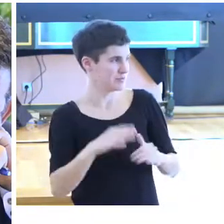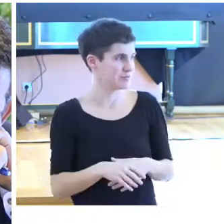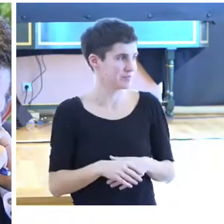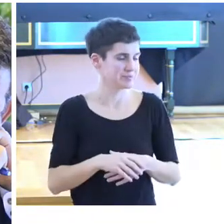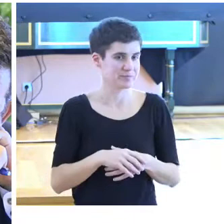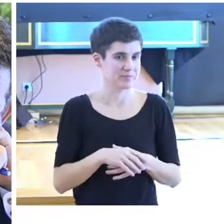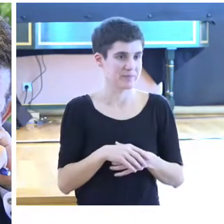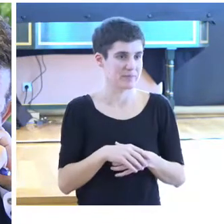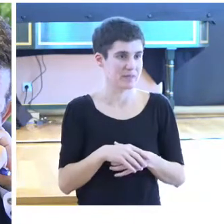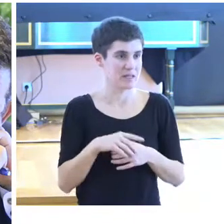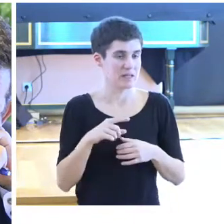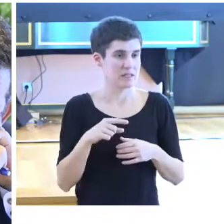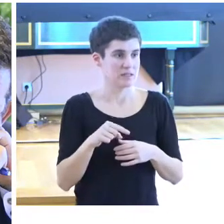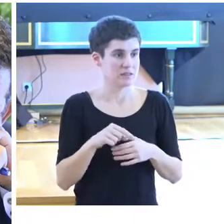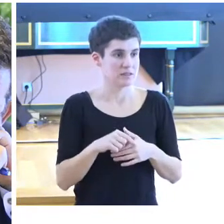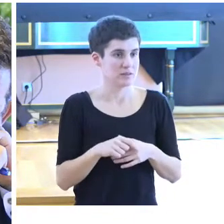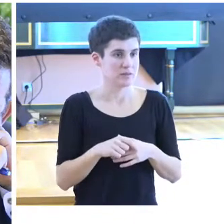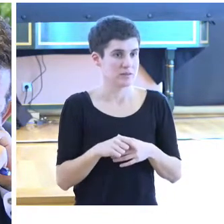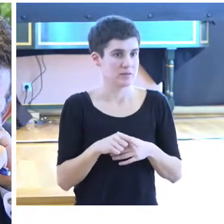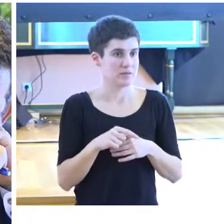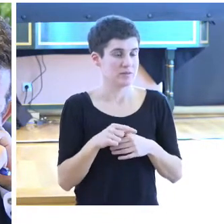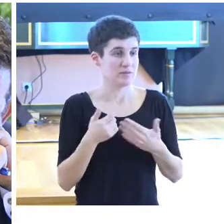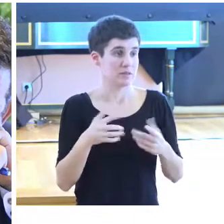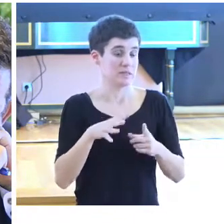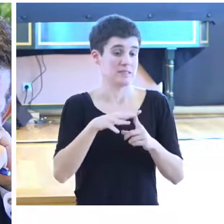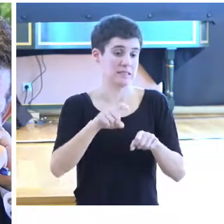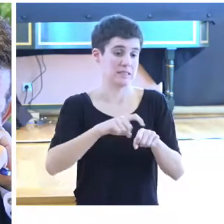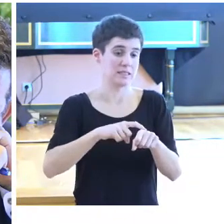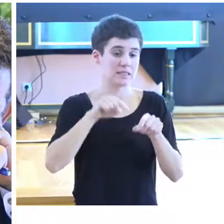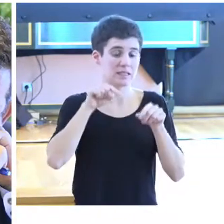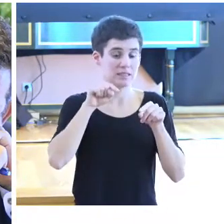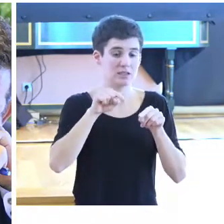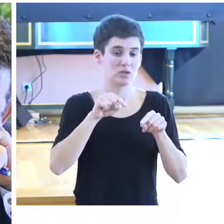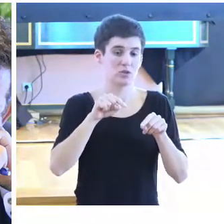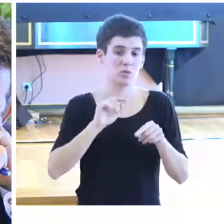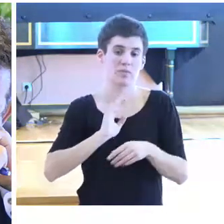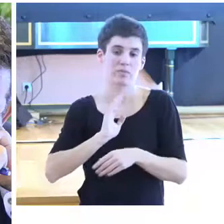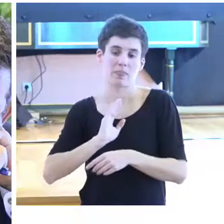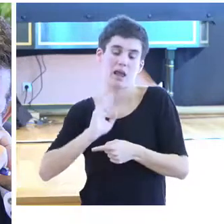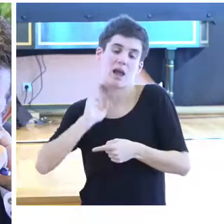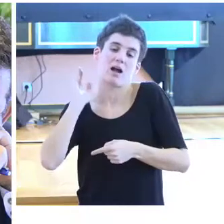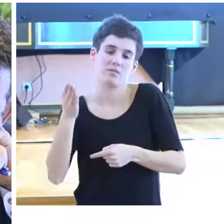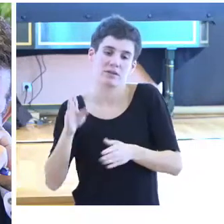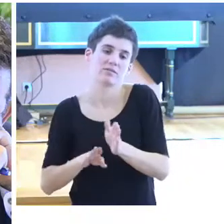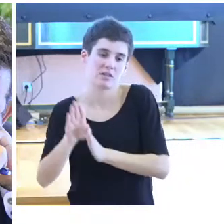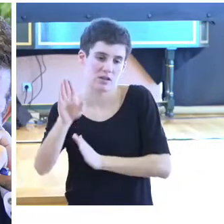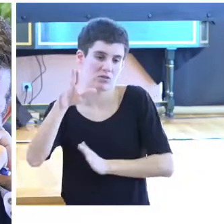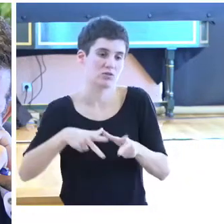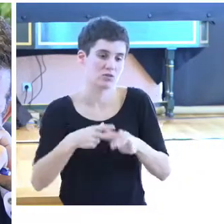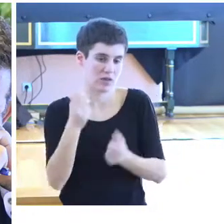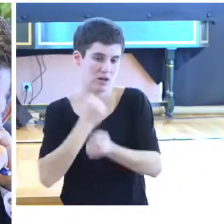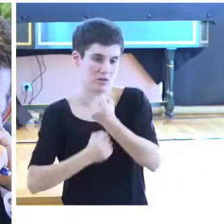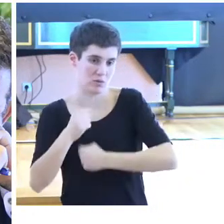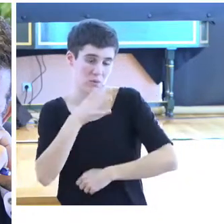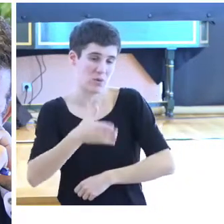Esto ha condicionado también lo que es su desarrollo social y económico, porque años atrás el